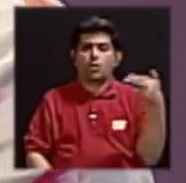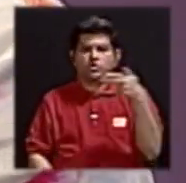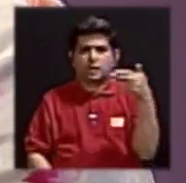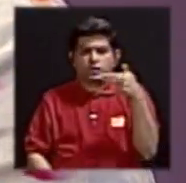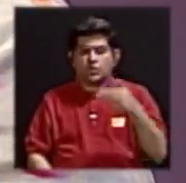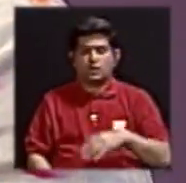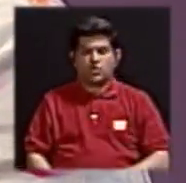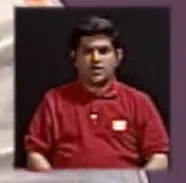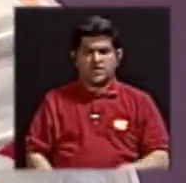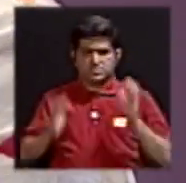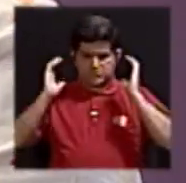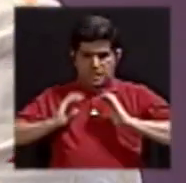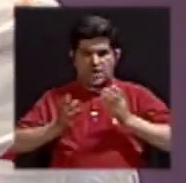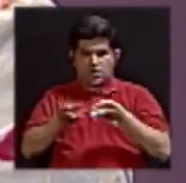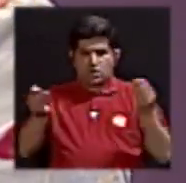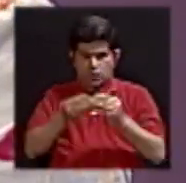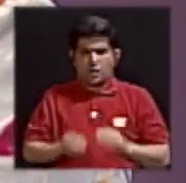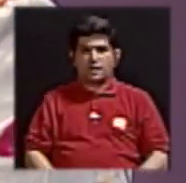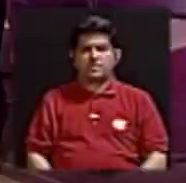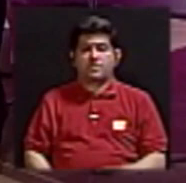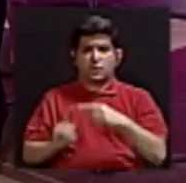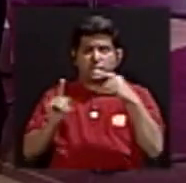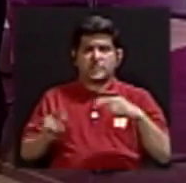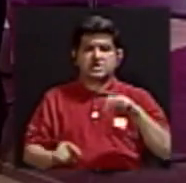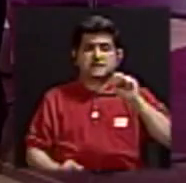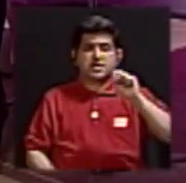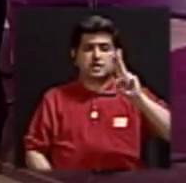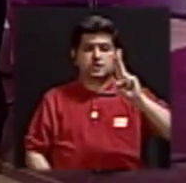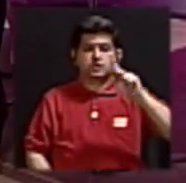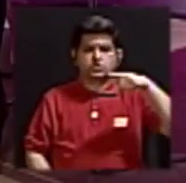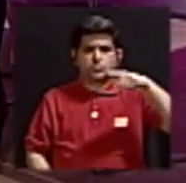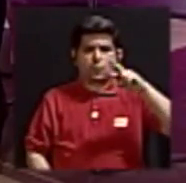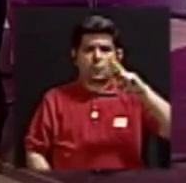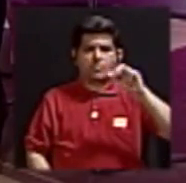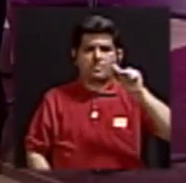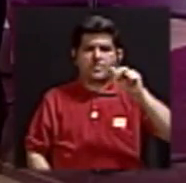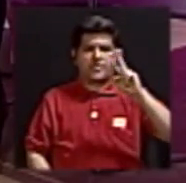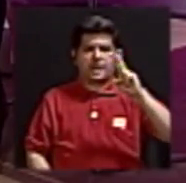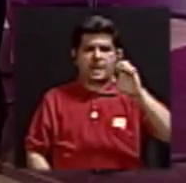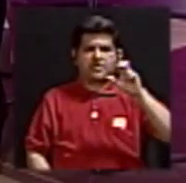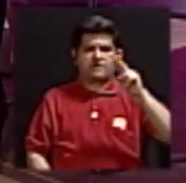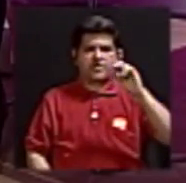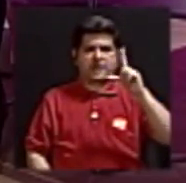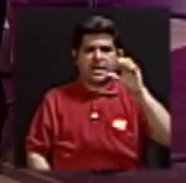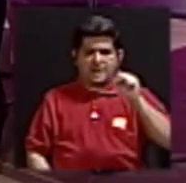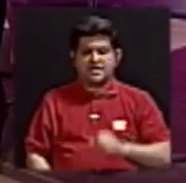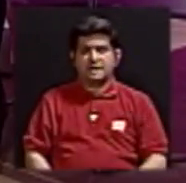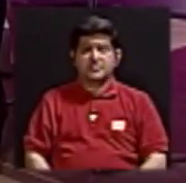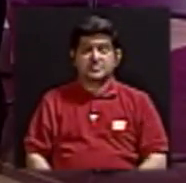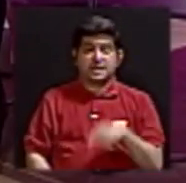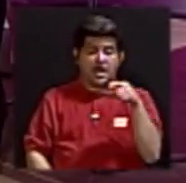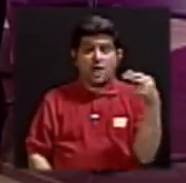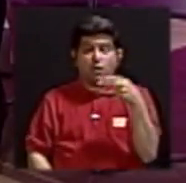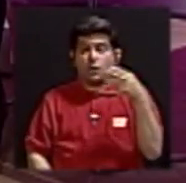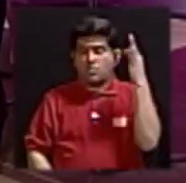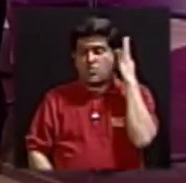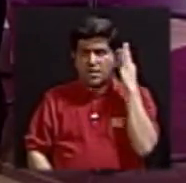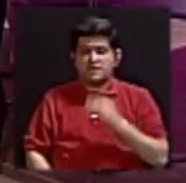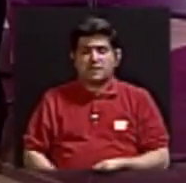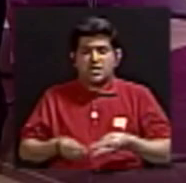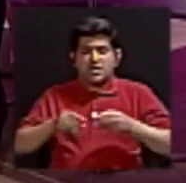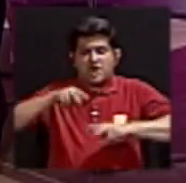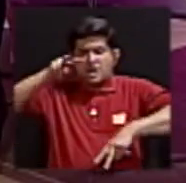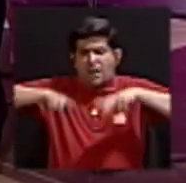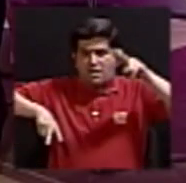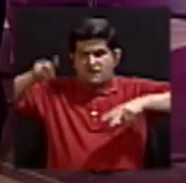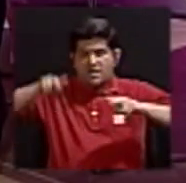producimos, que vienen de las suprarrenales. Entonces, al empezar a fluctuar las hormonas femeninas, y si tenemos